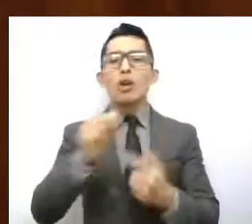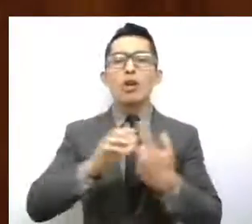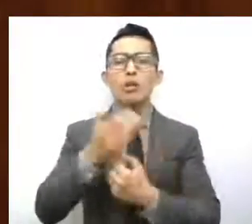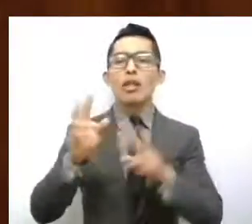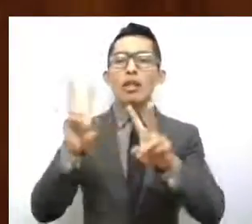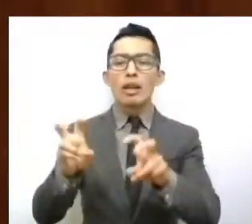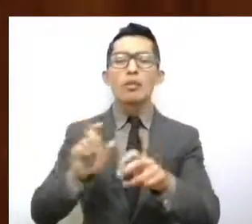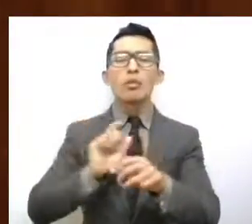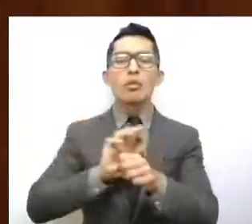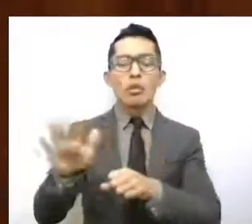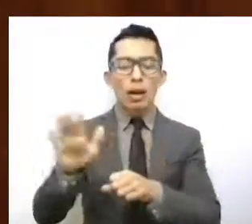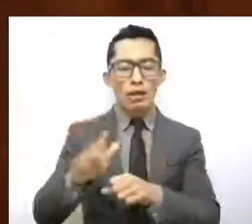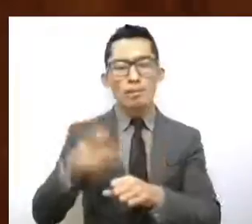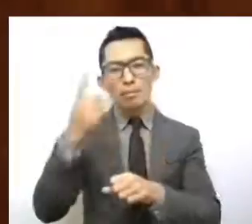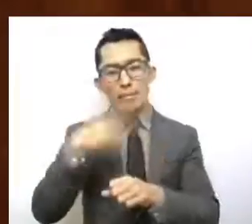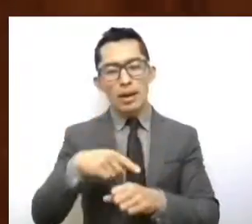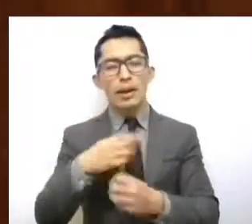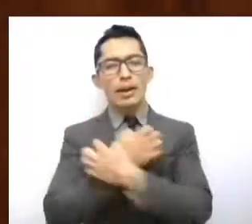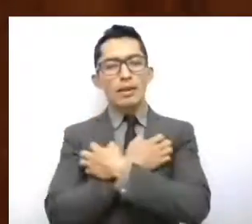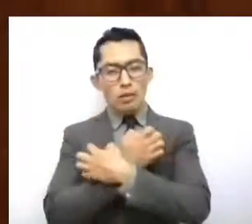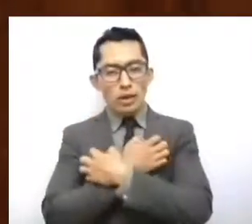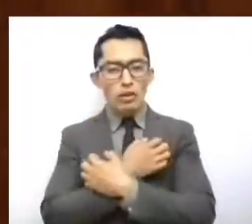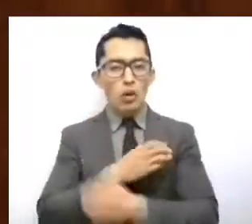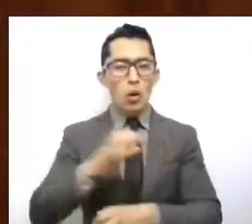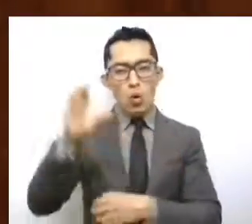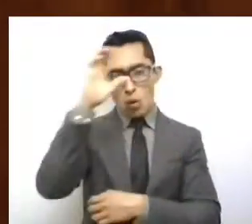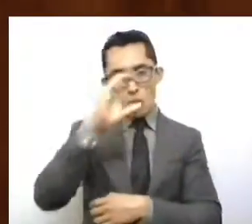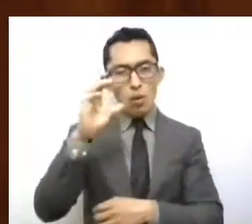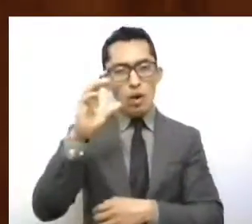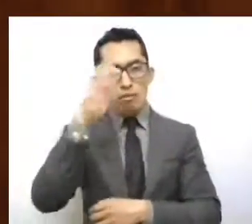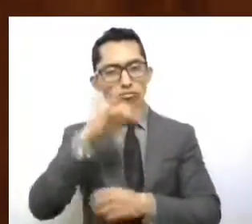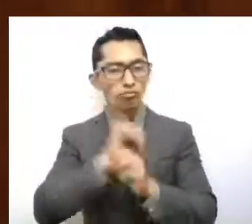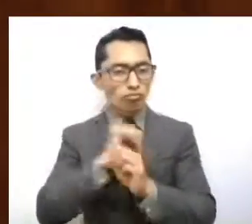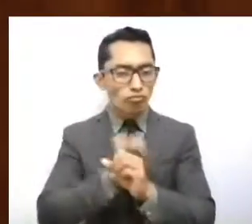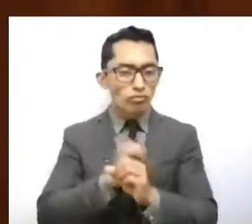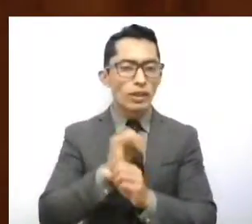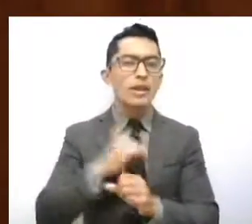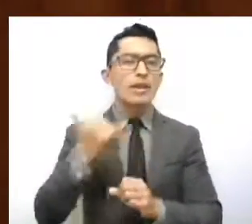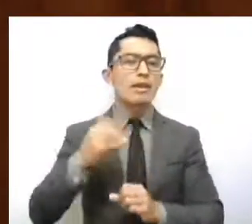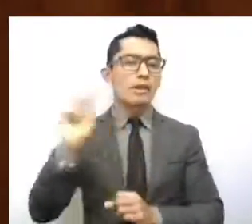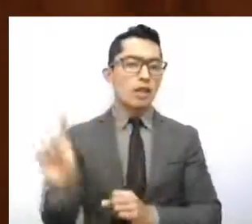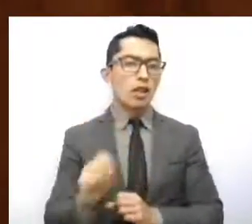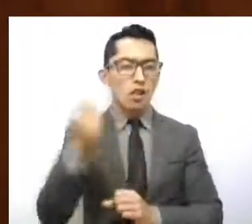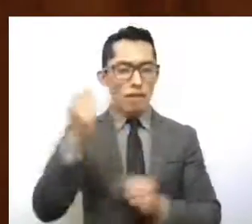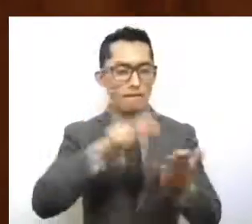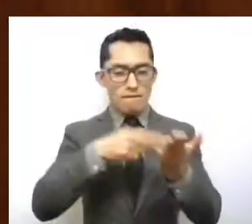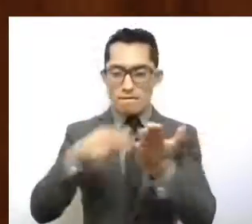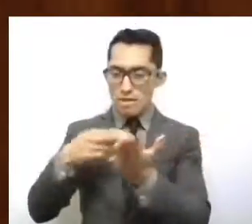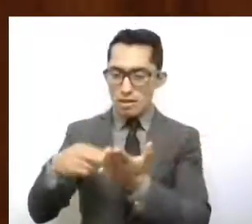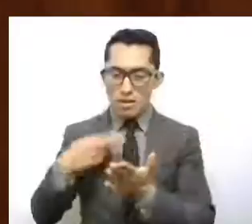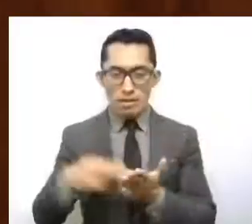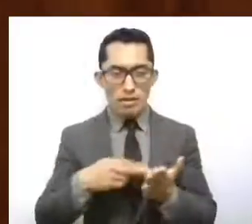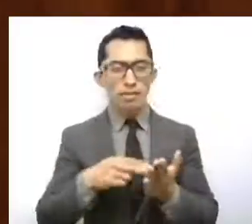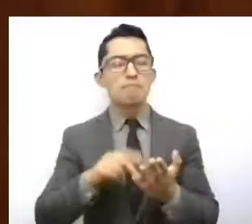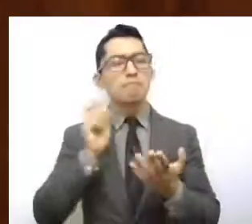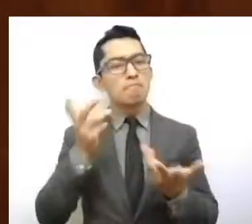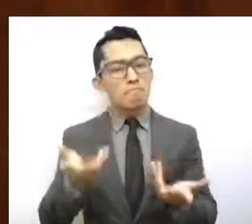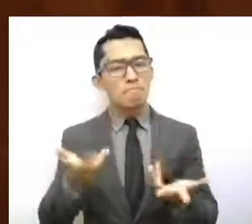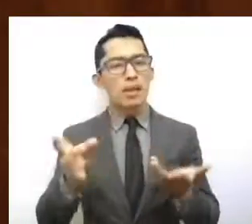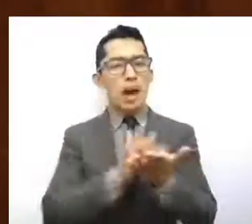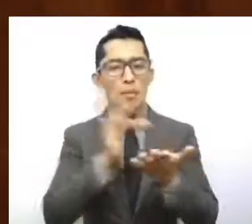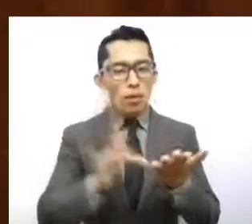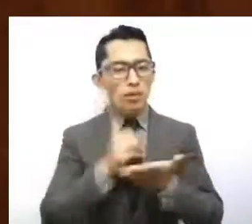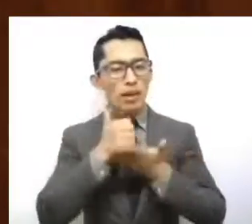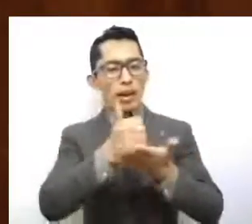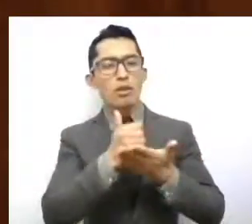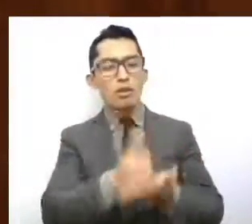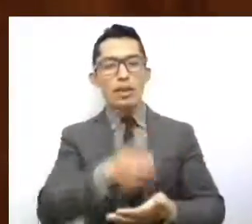Legislativa de Educación, Cultura, Ciencia y Tecnología, por su acompañamiento a cada una de